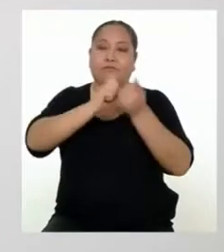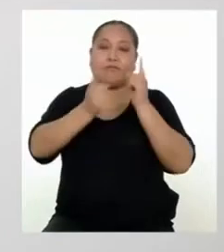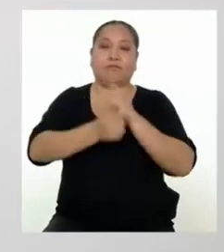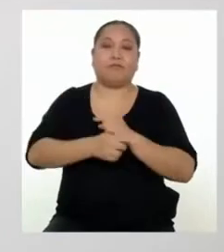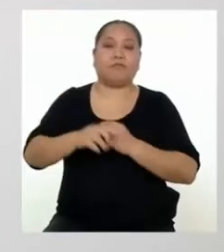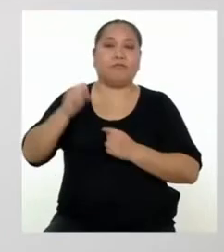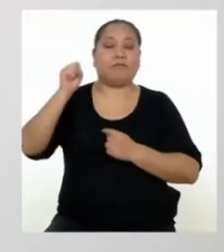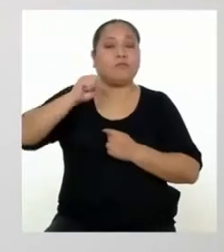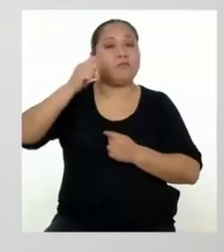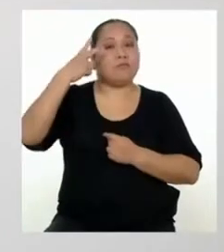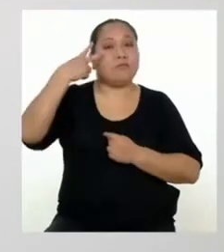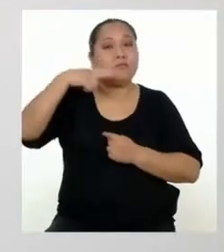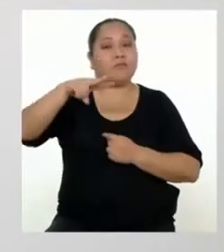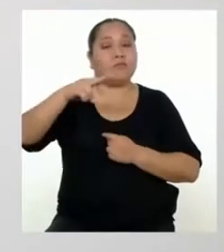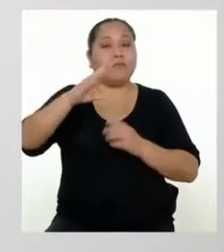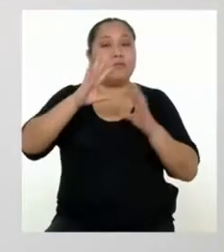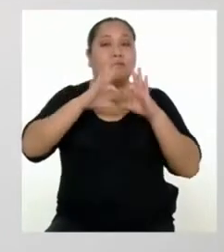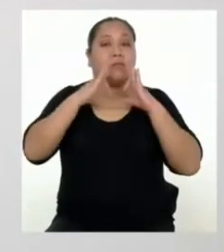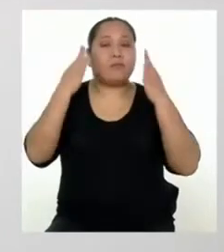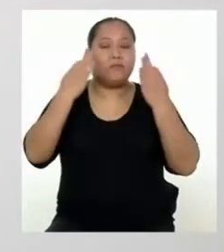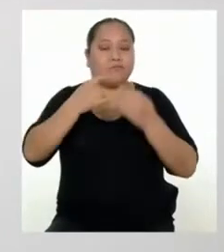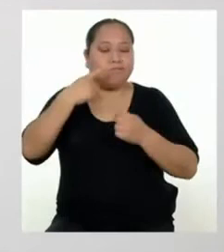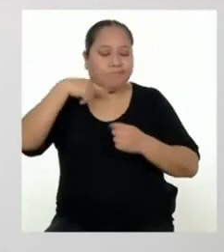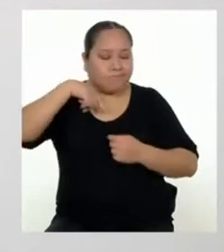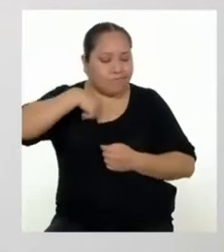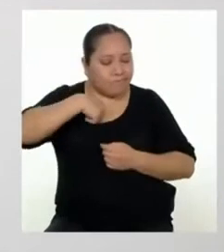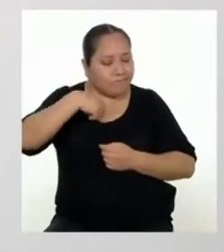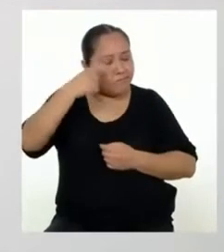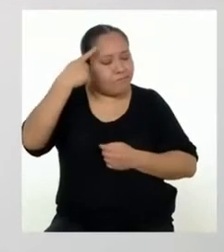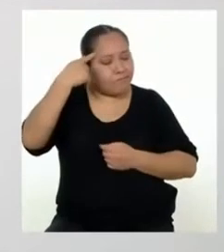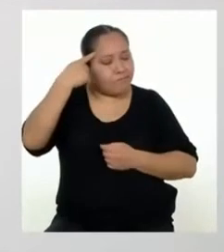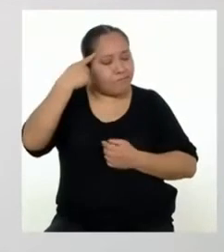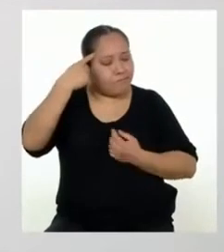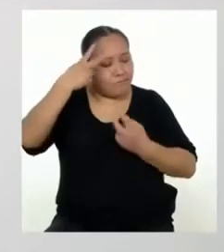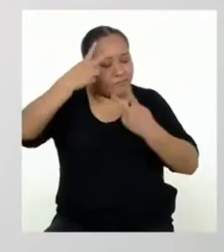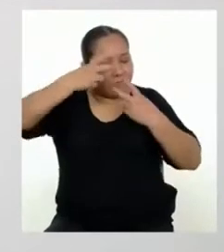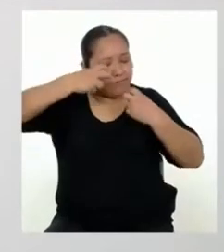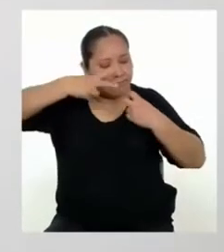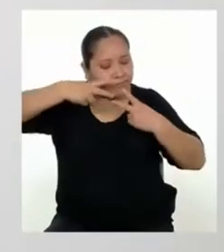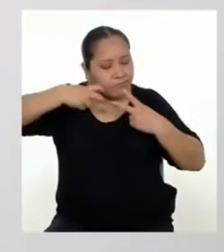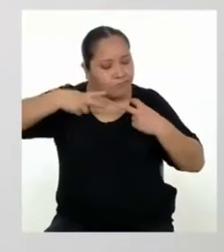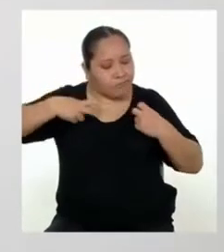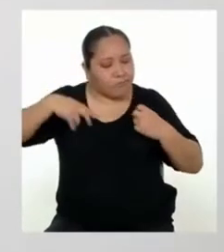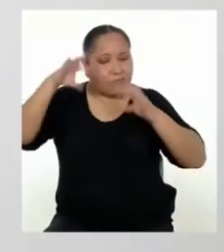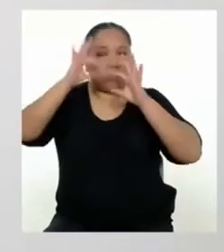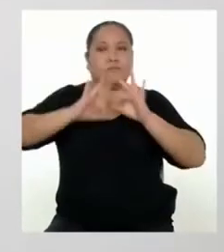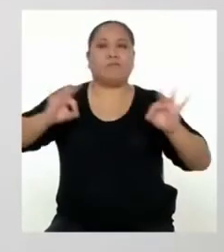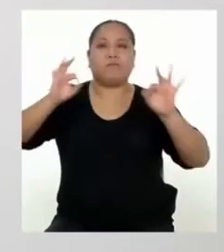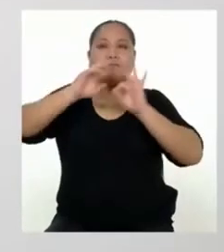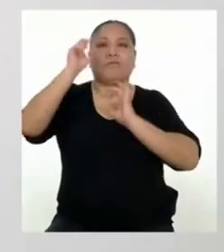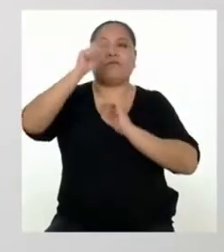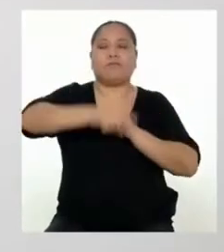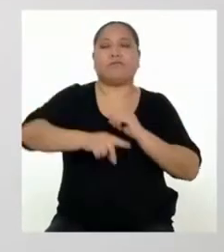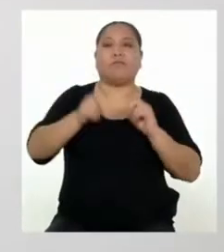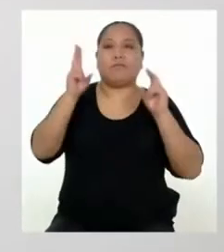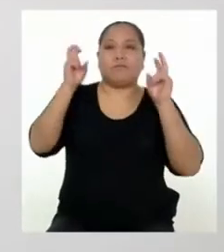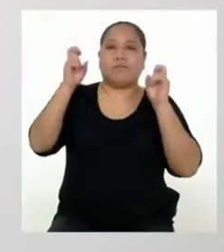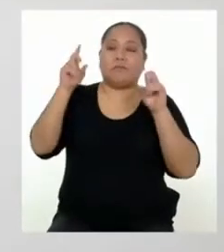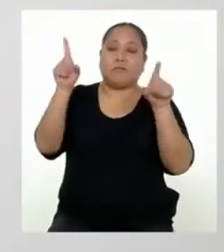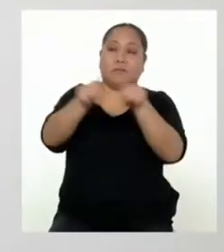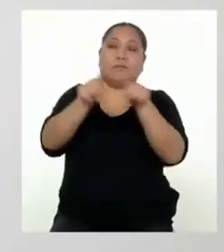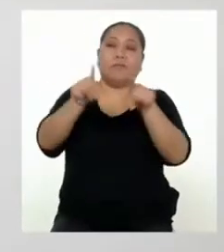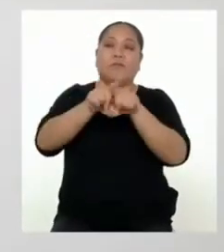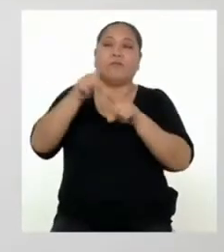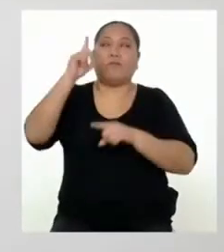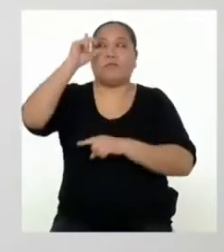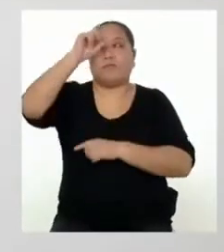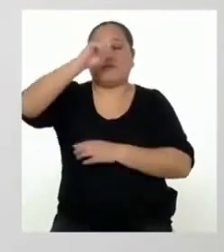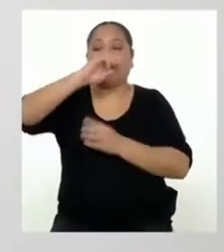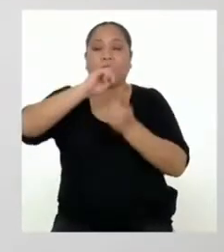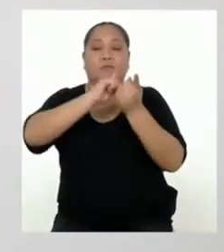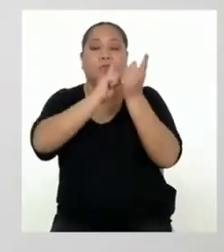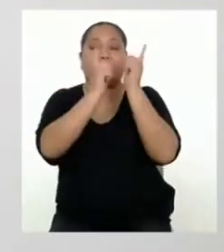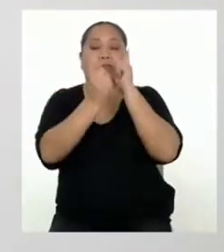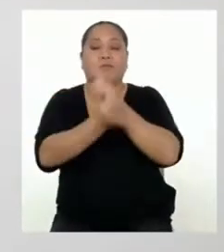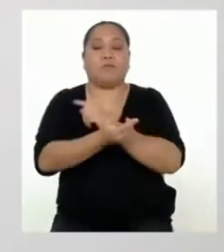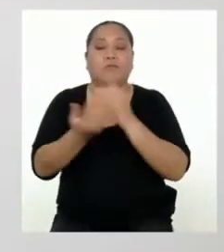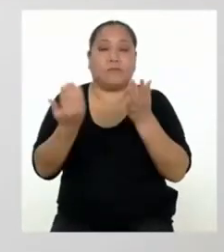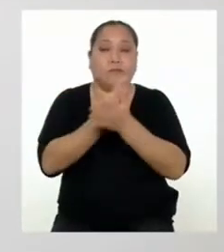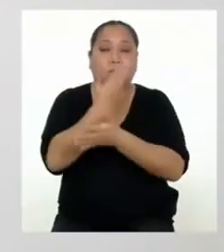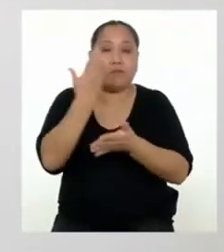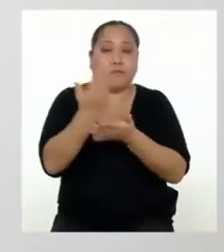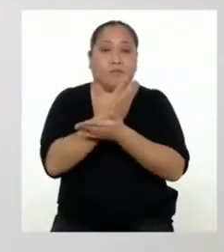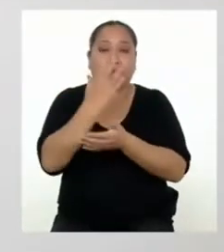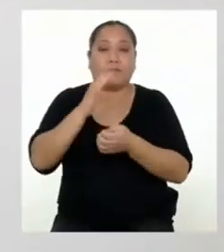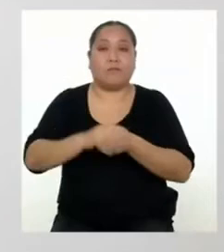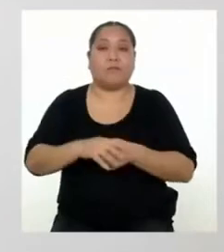Veo que como familia han interiorizado lo importante que es este tema y también lo difícil que resulta adaptarse a nuevas